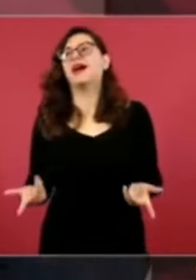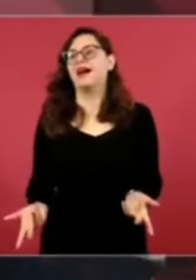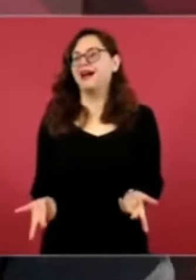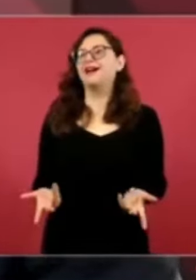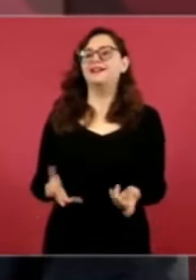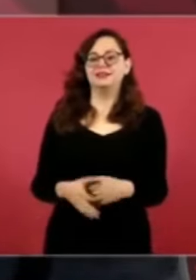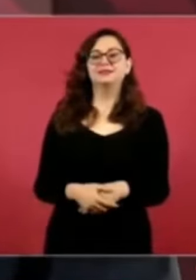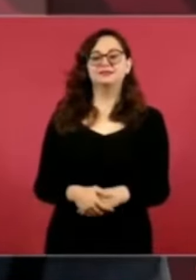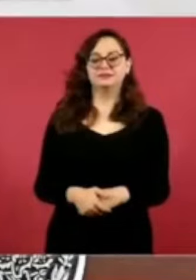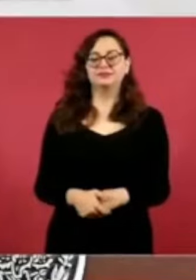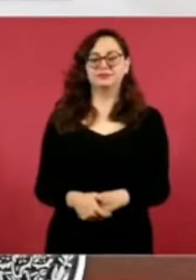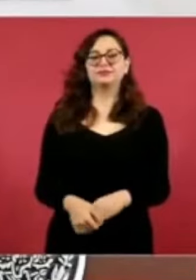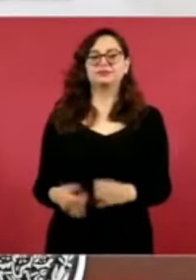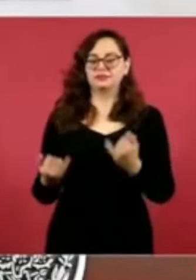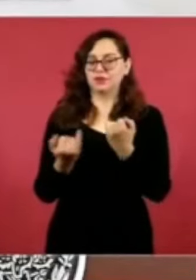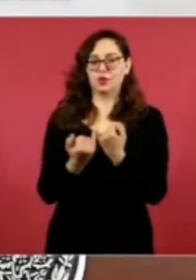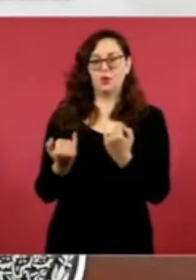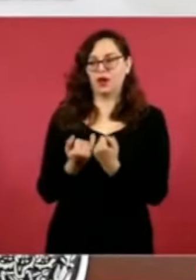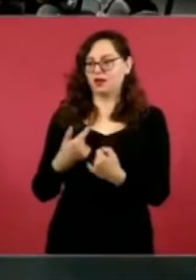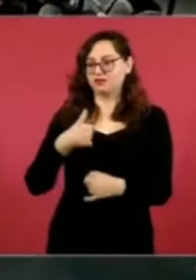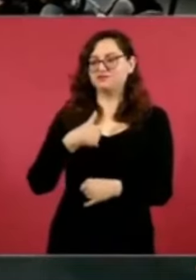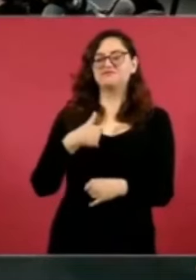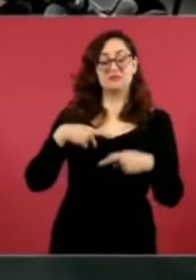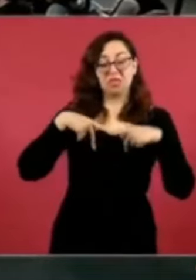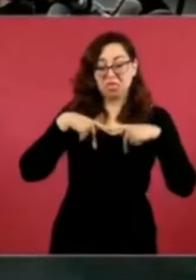Entonces, vamos ya. ¡Gracias! ¡Gracias! ¡Gracias!